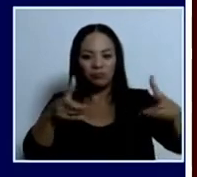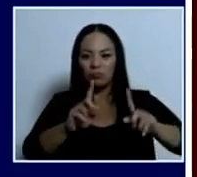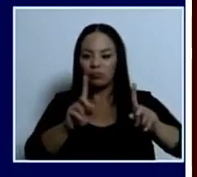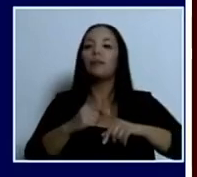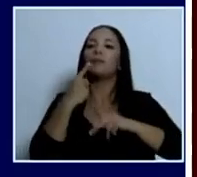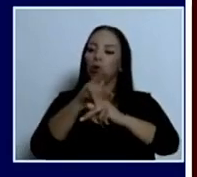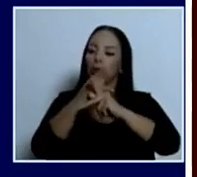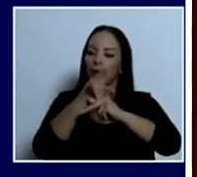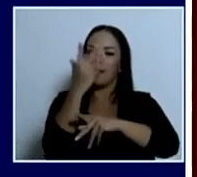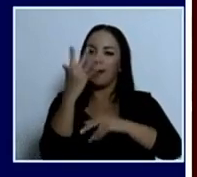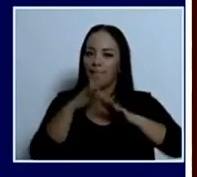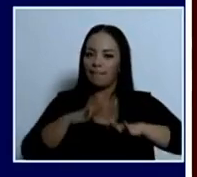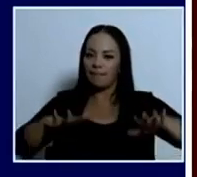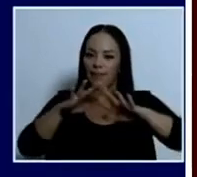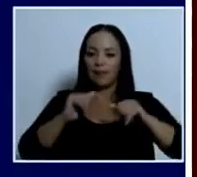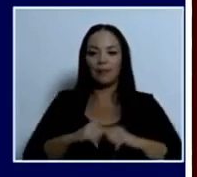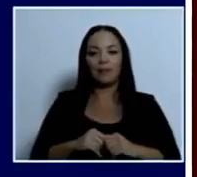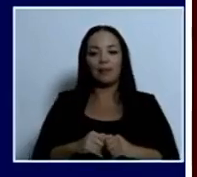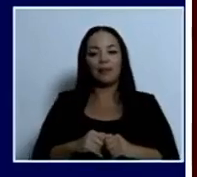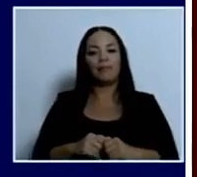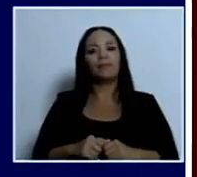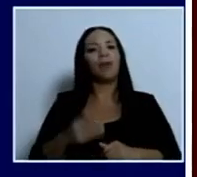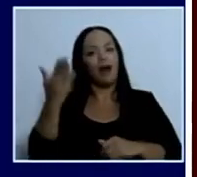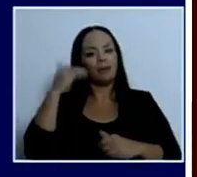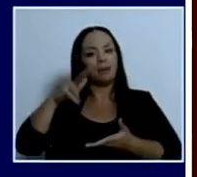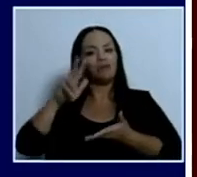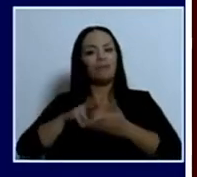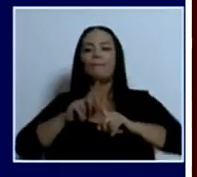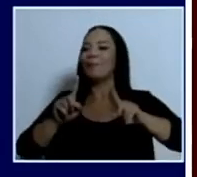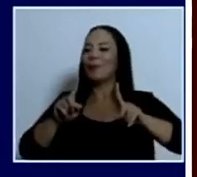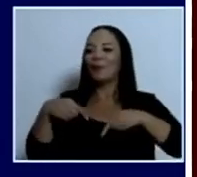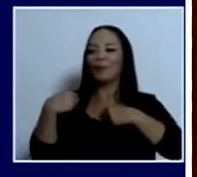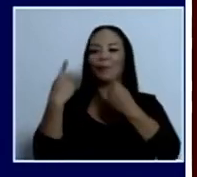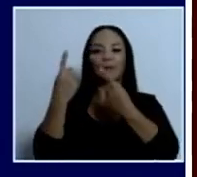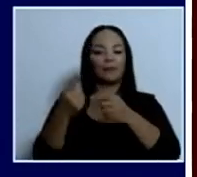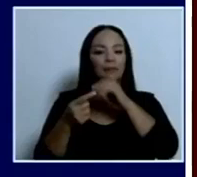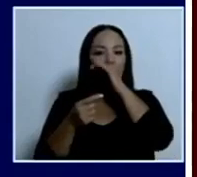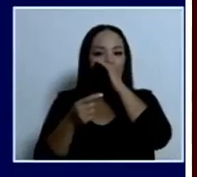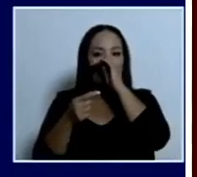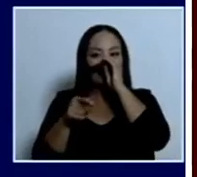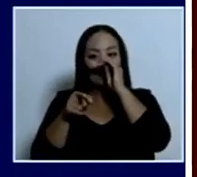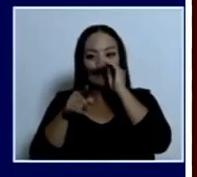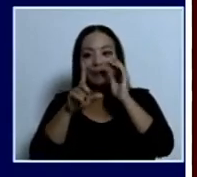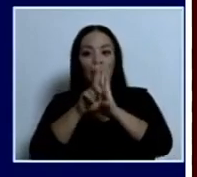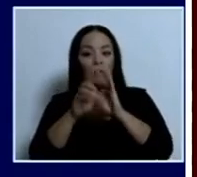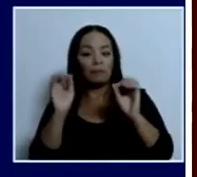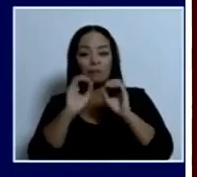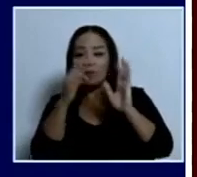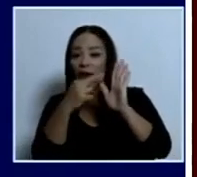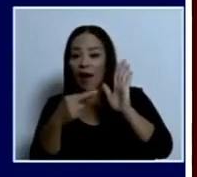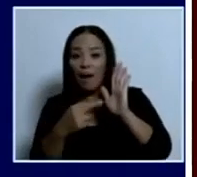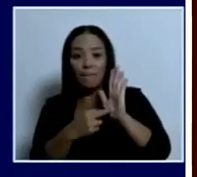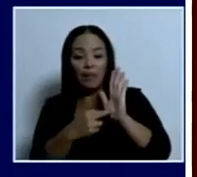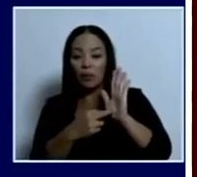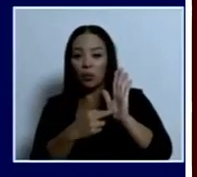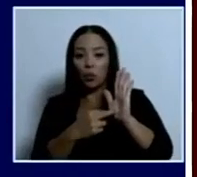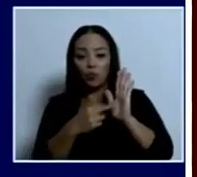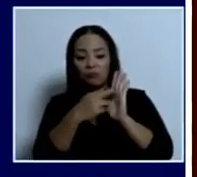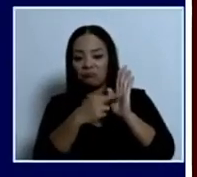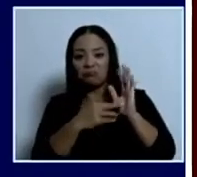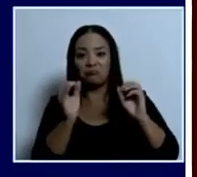y a hoy no se había regulado esa ley, no se había emitido